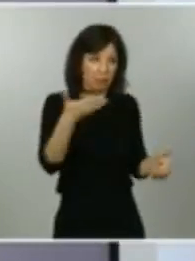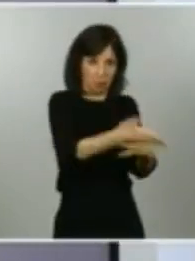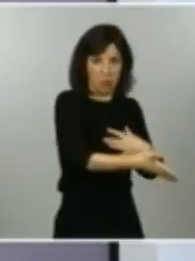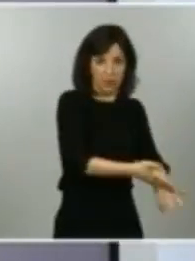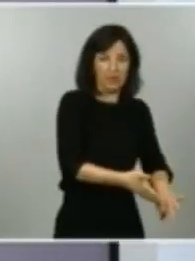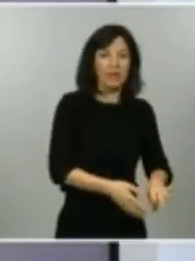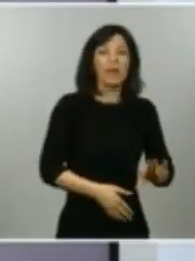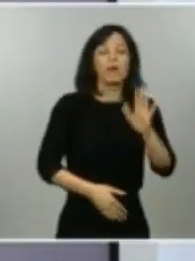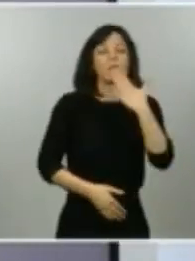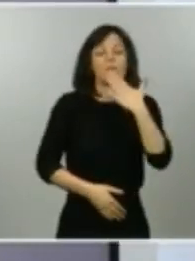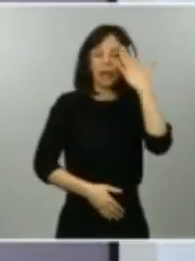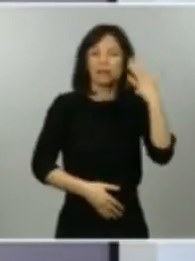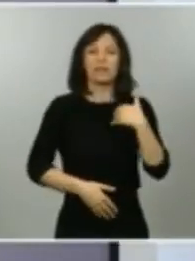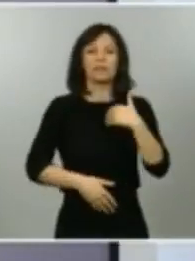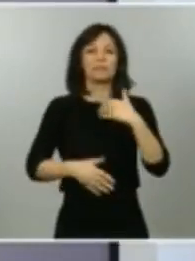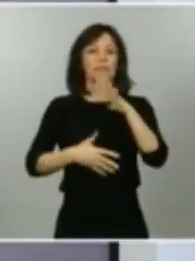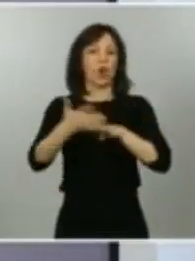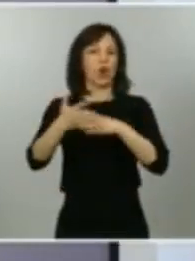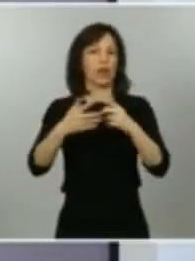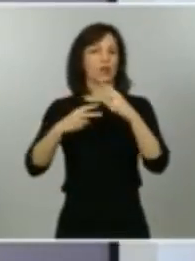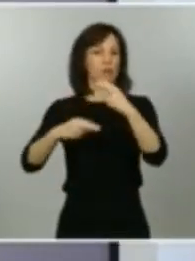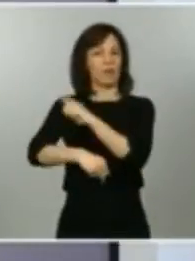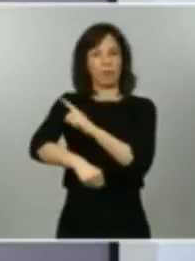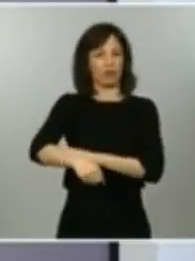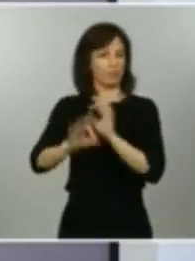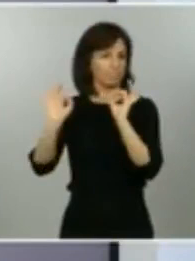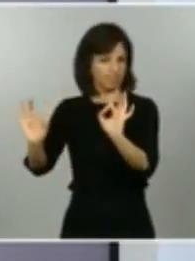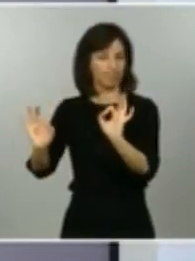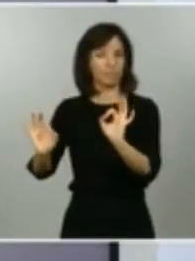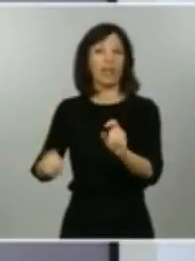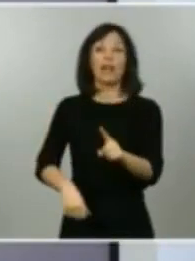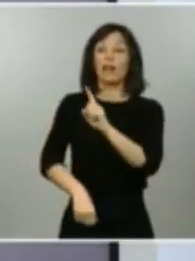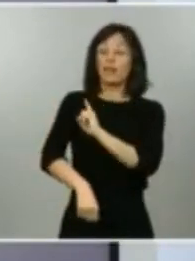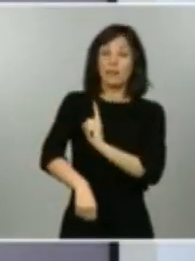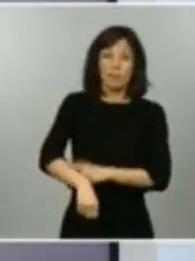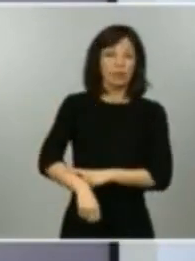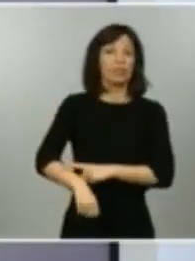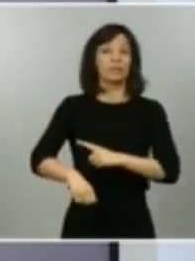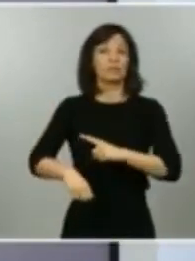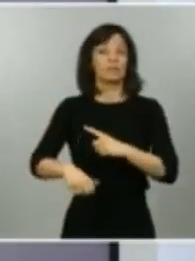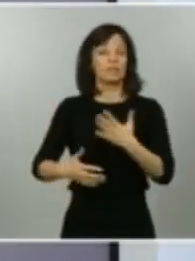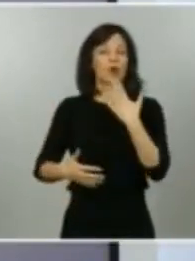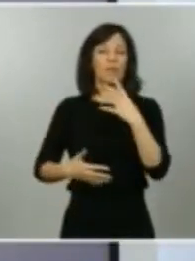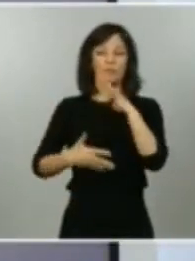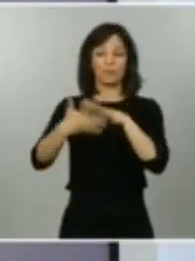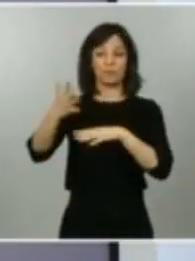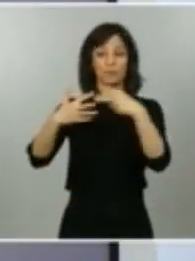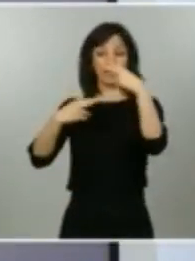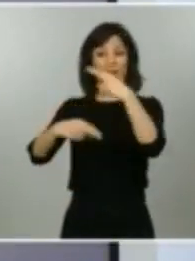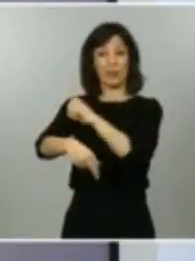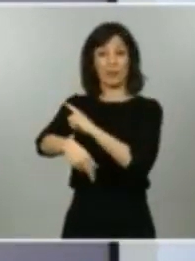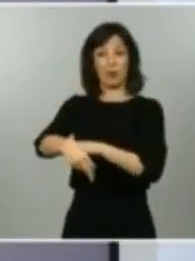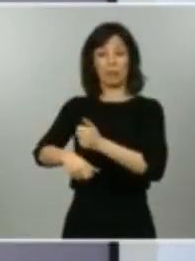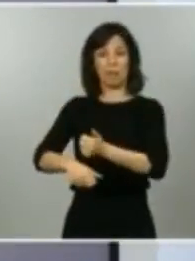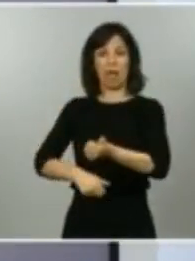para hacer deporte, utilizar la franja para hacer deporte para abrir o no